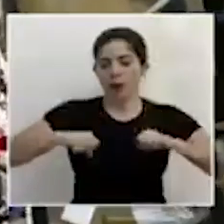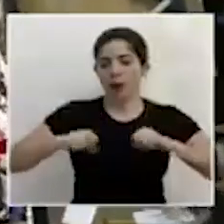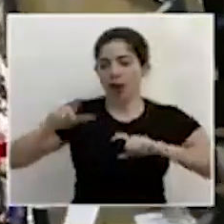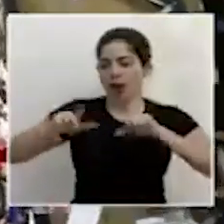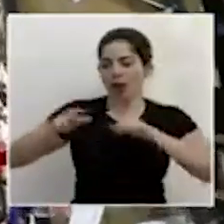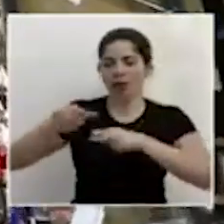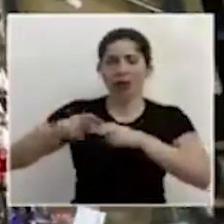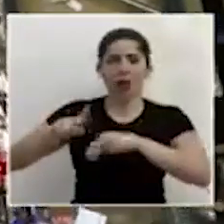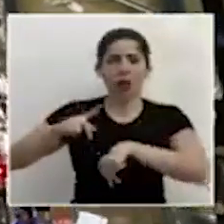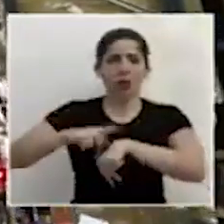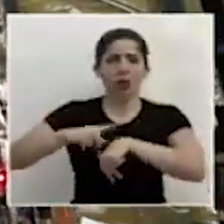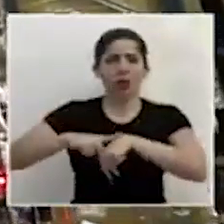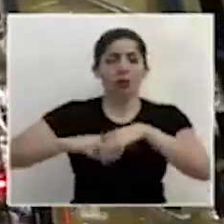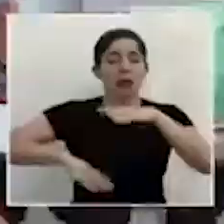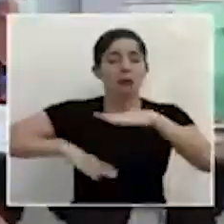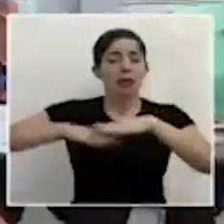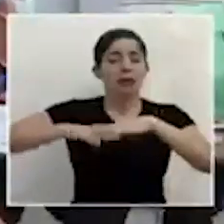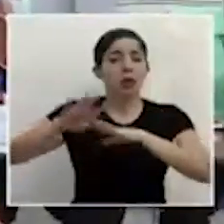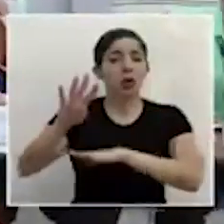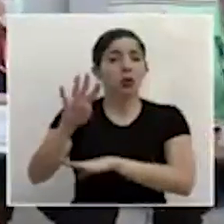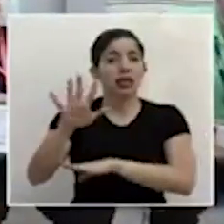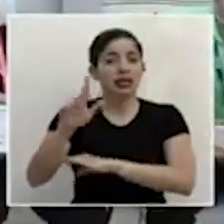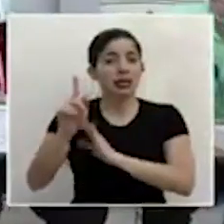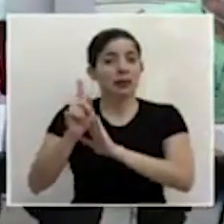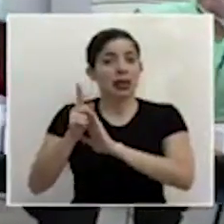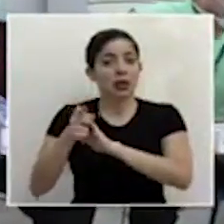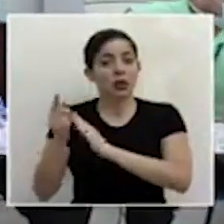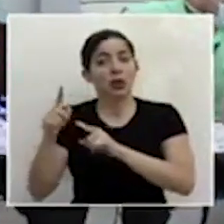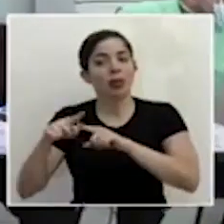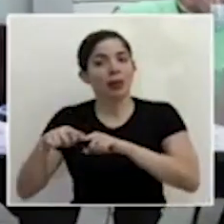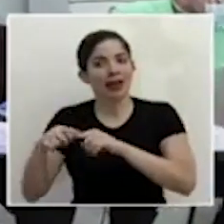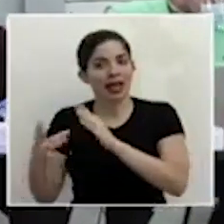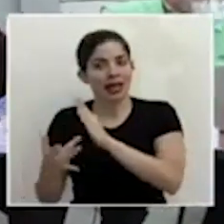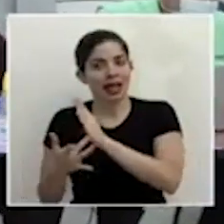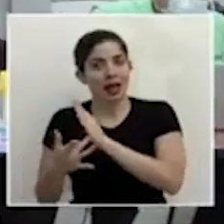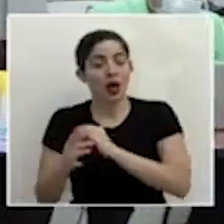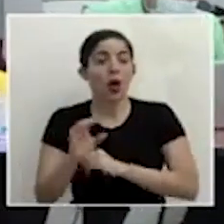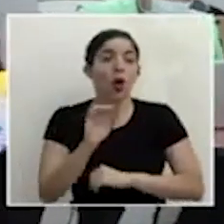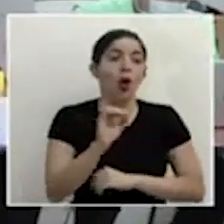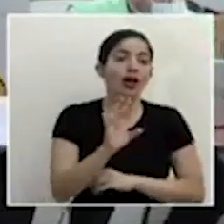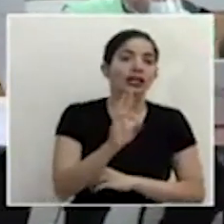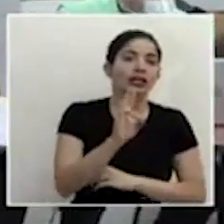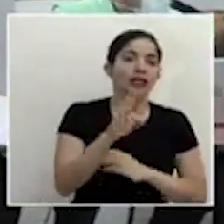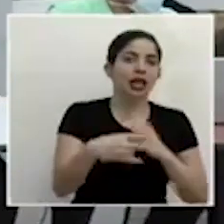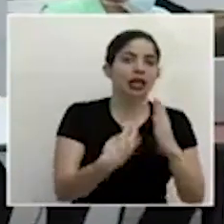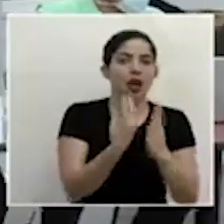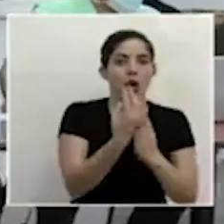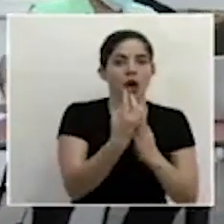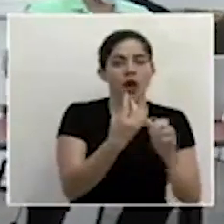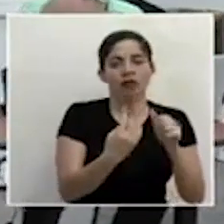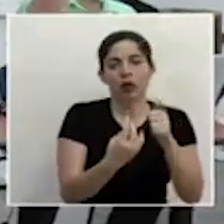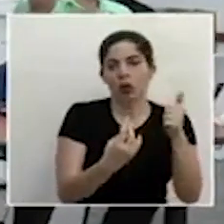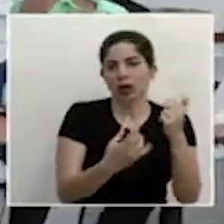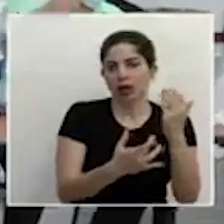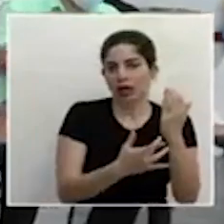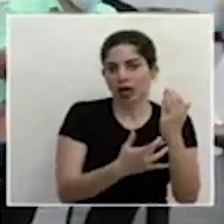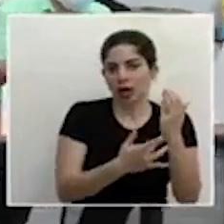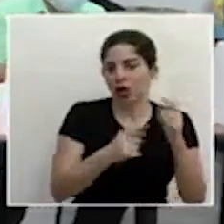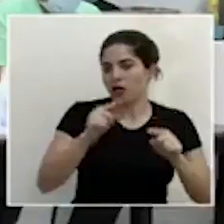poco tiempo como 45 minutos en algunas tecnologías y hasta 7 horas con otras tecnologías.